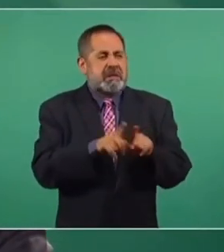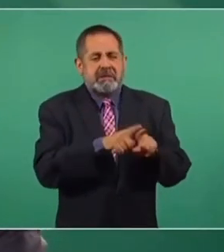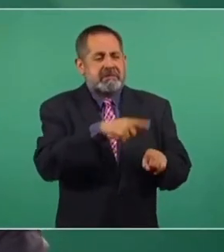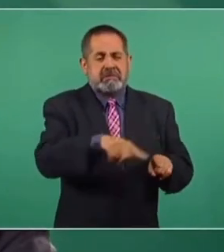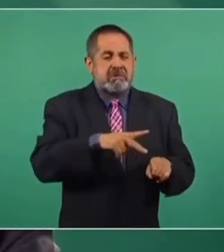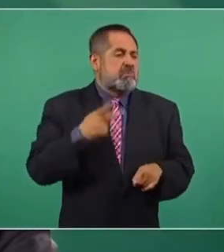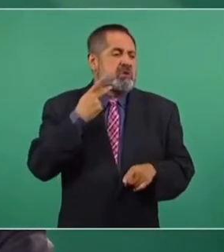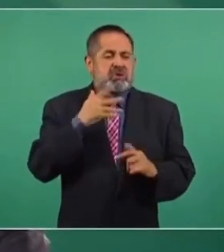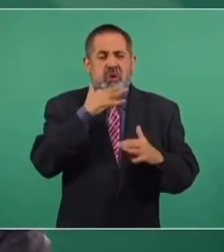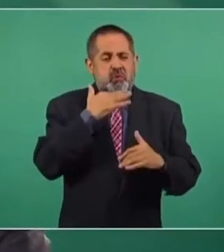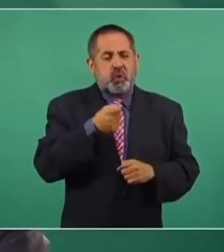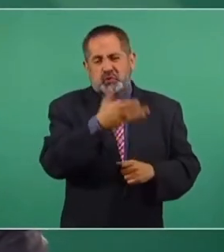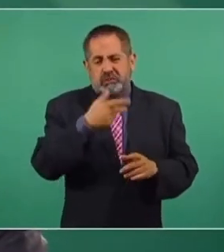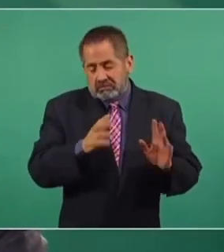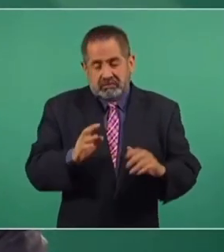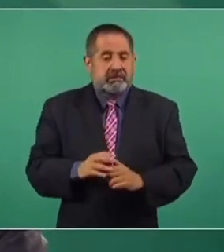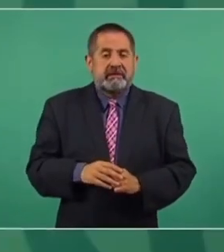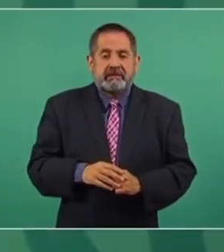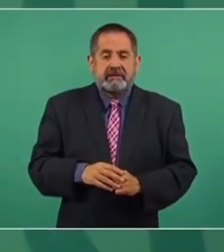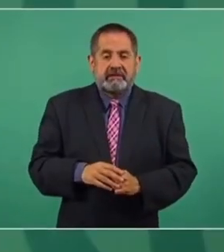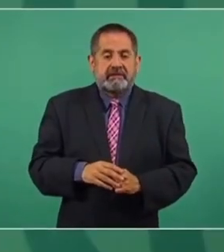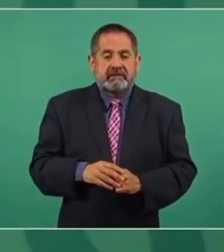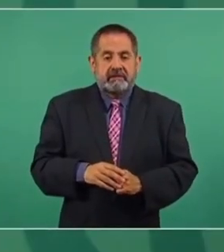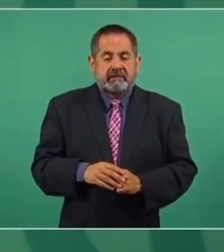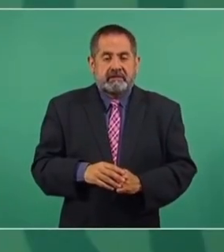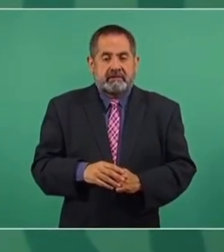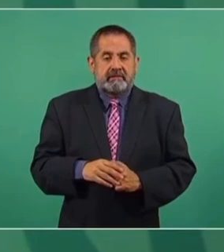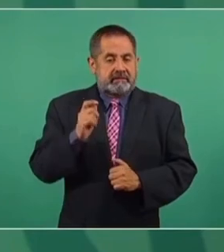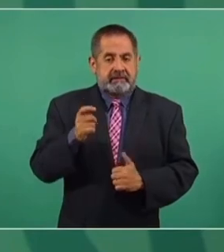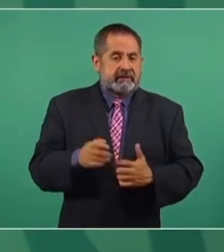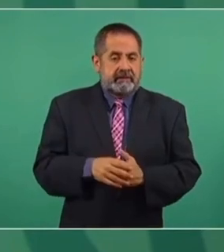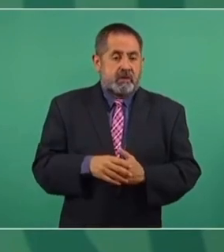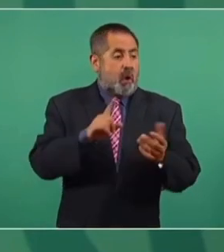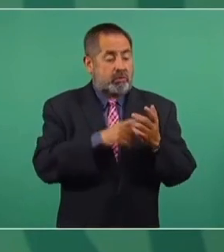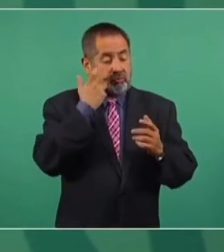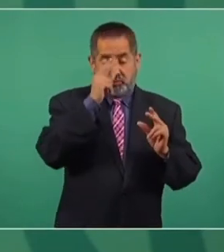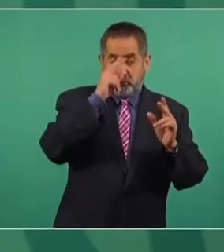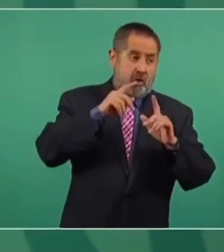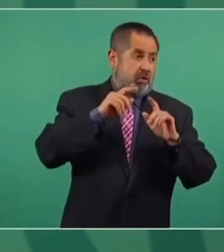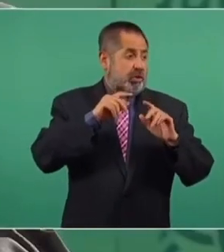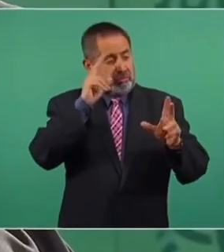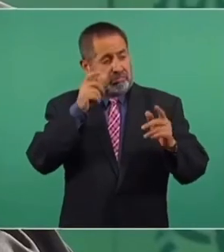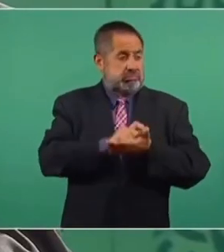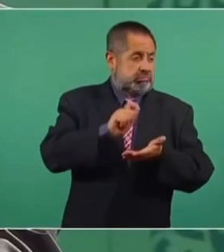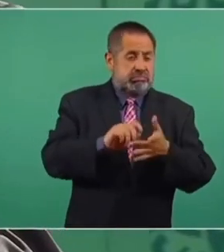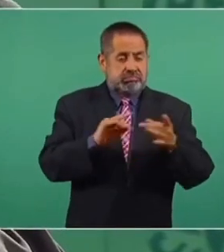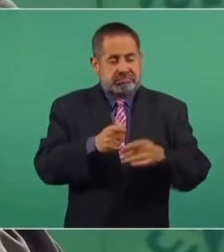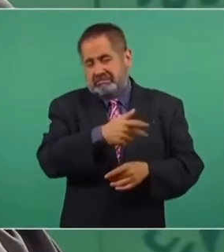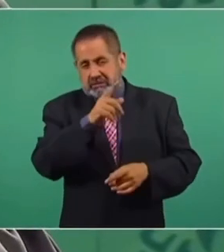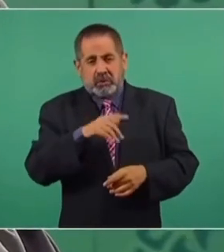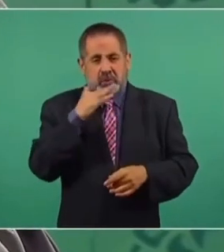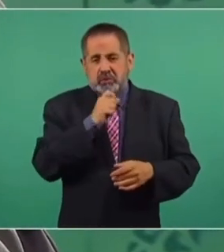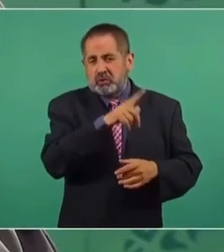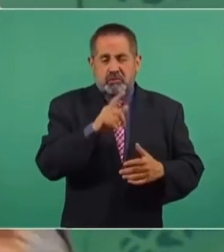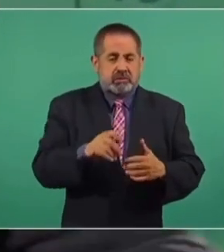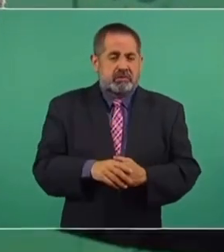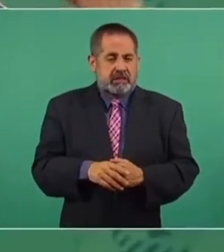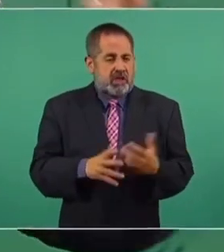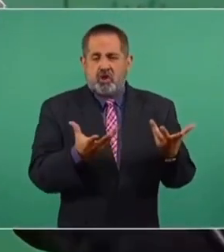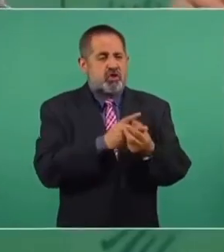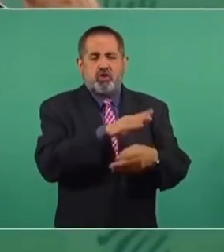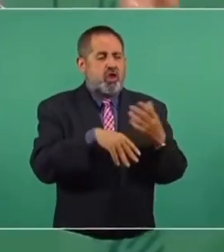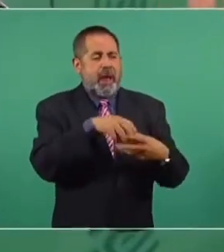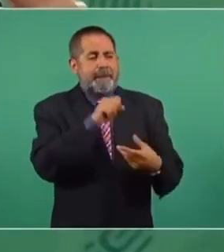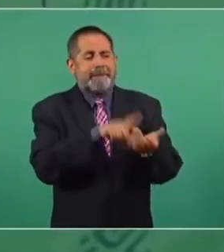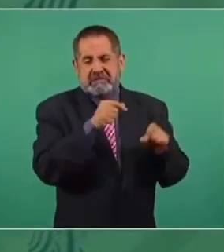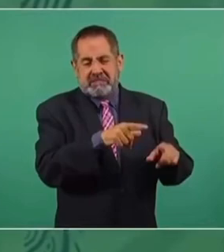políticos corruptos o intelectuales, periodistas. Gran parte